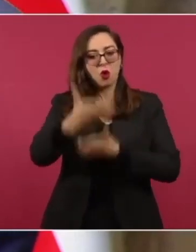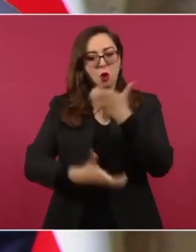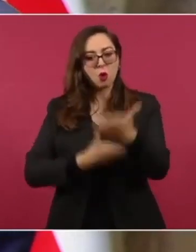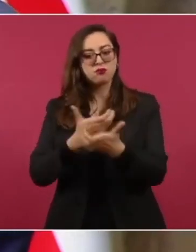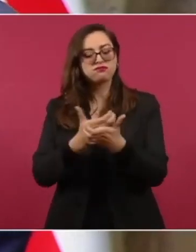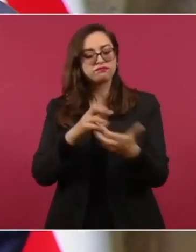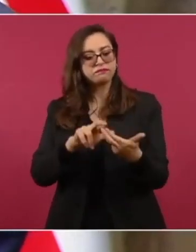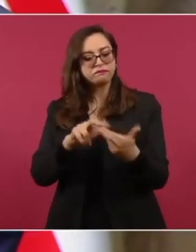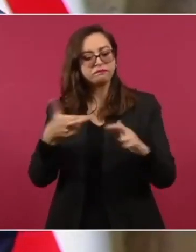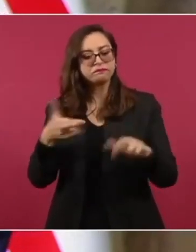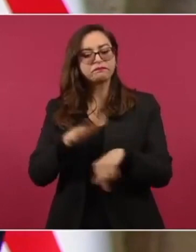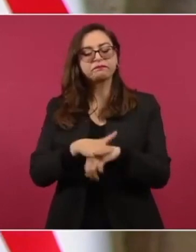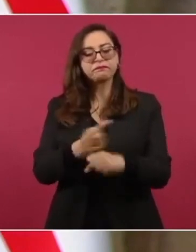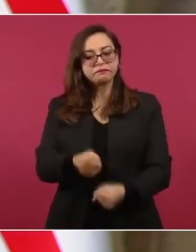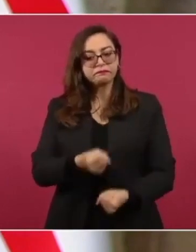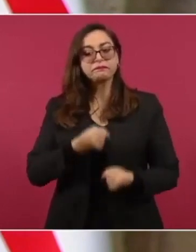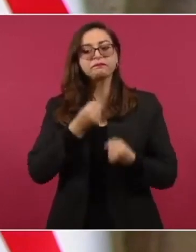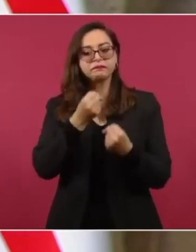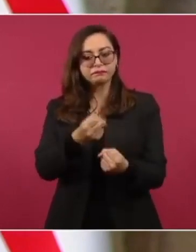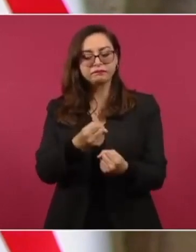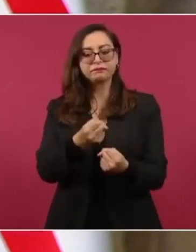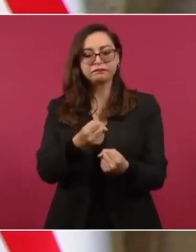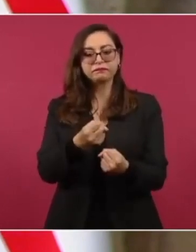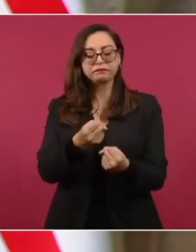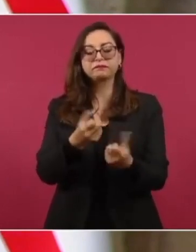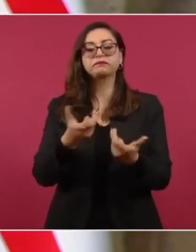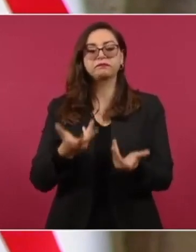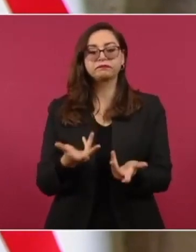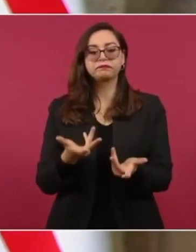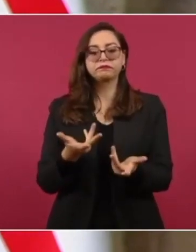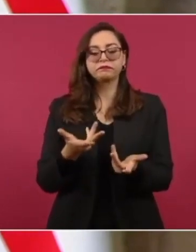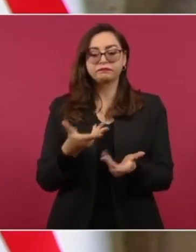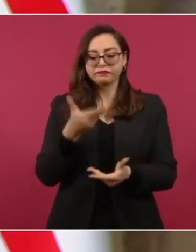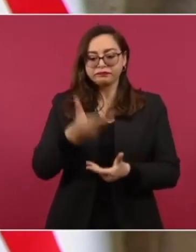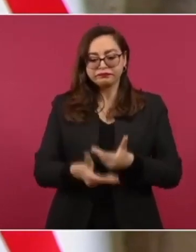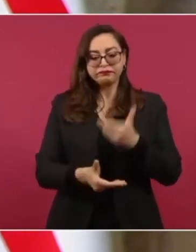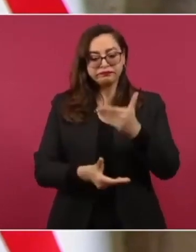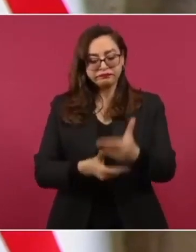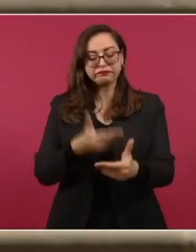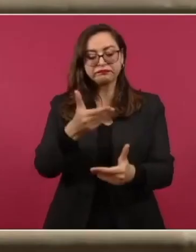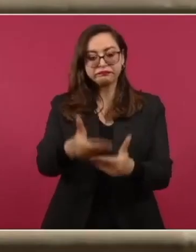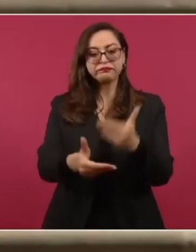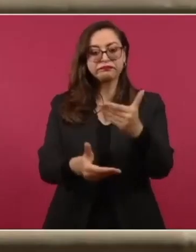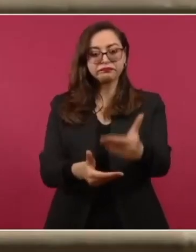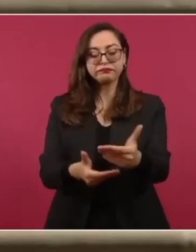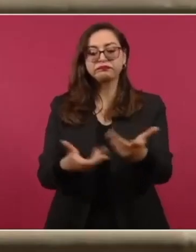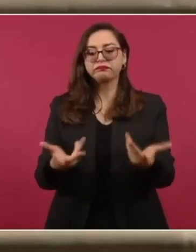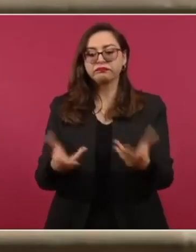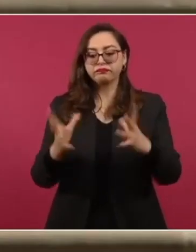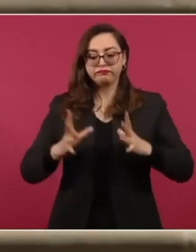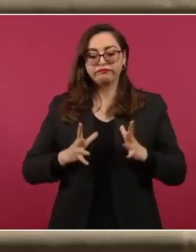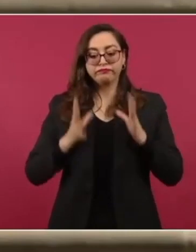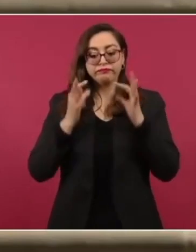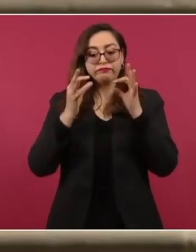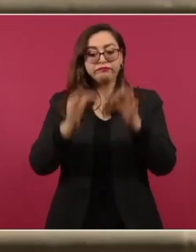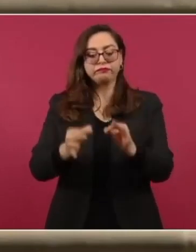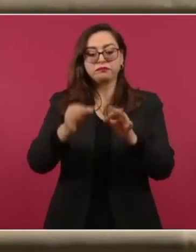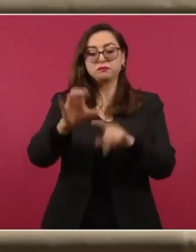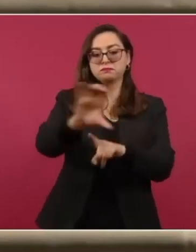para lo cual se creará un comité conjunto